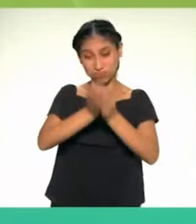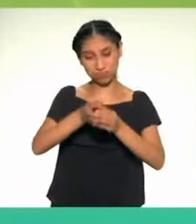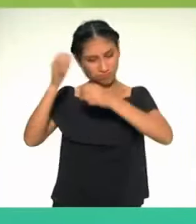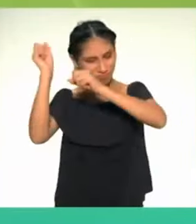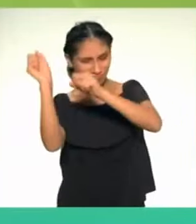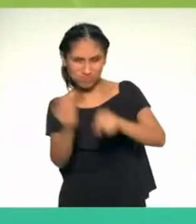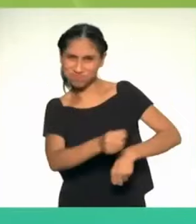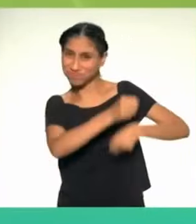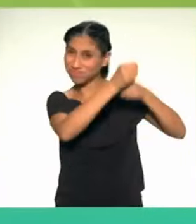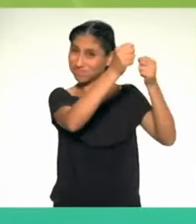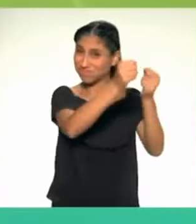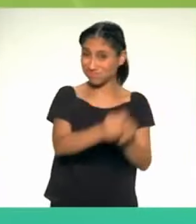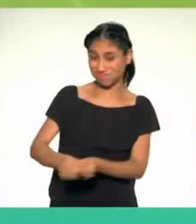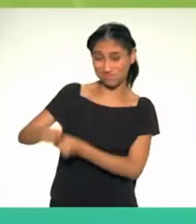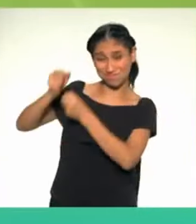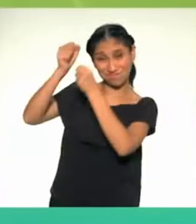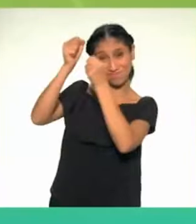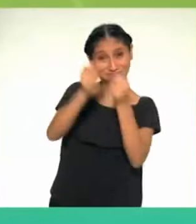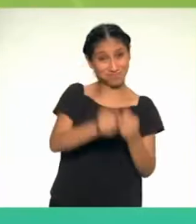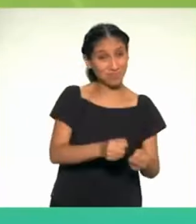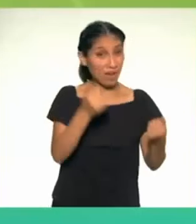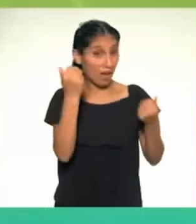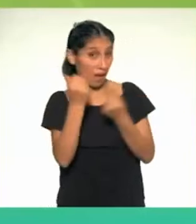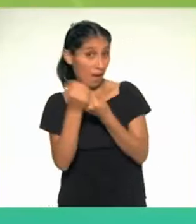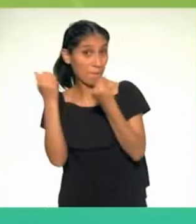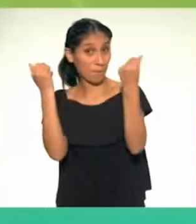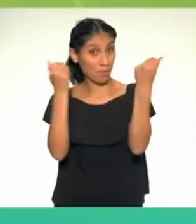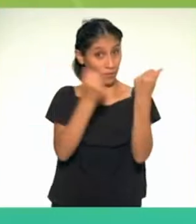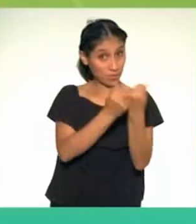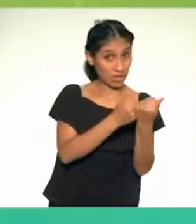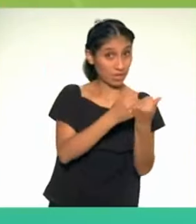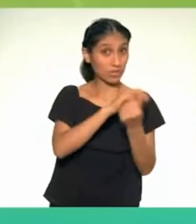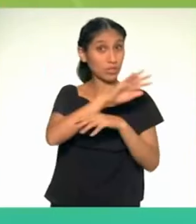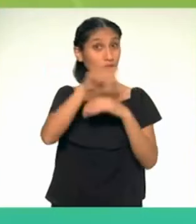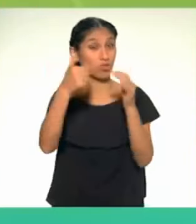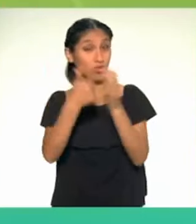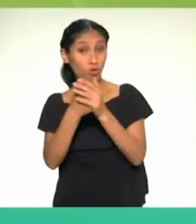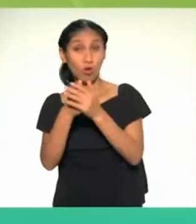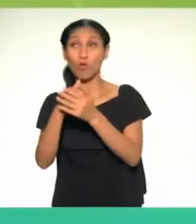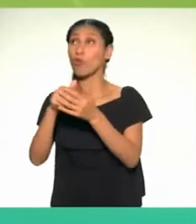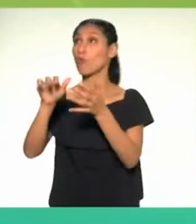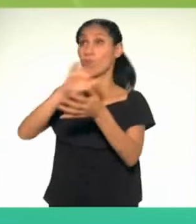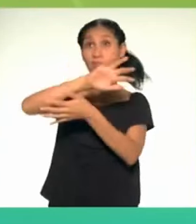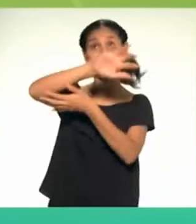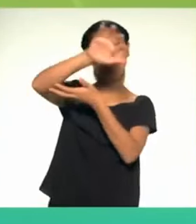apoyaste actividades económicas basadas en la naturaleza.